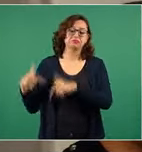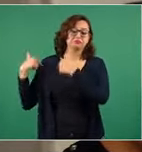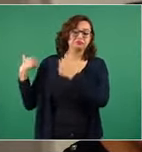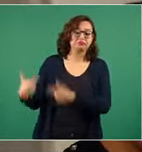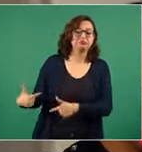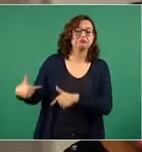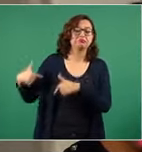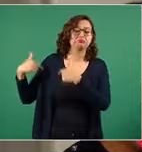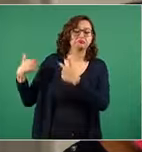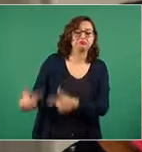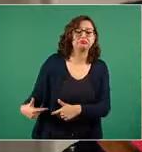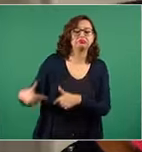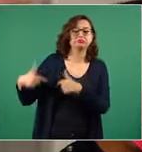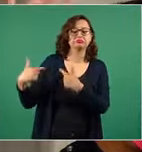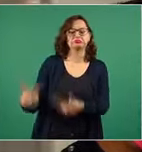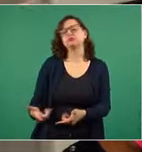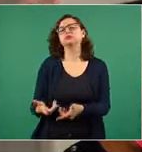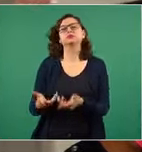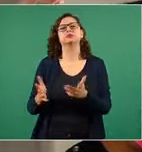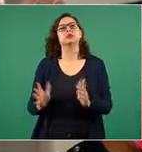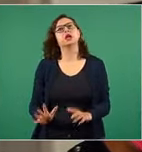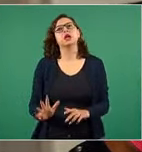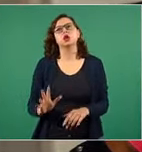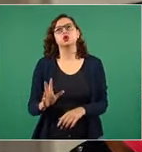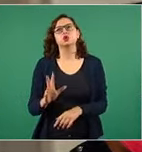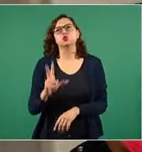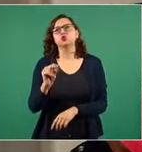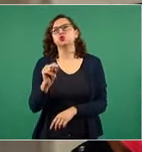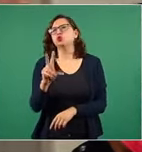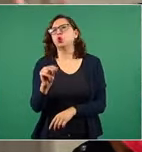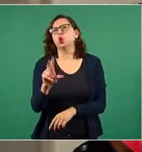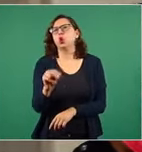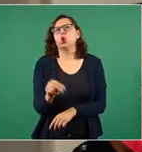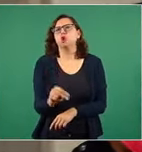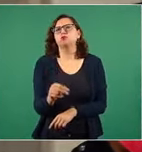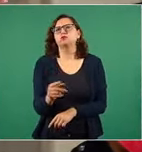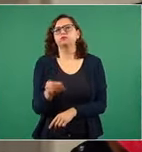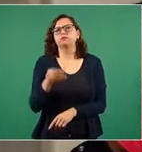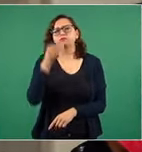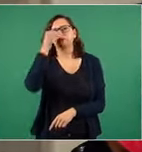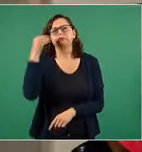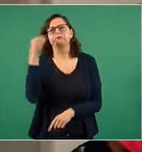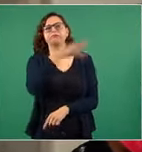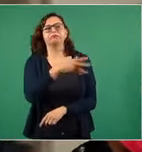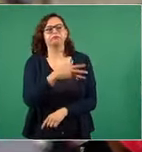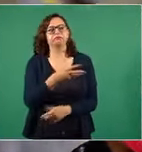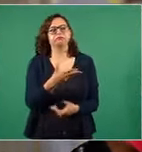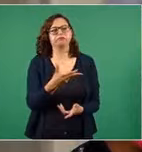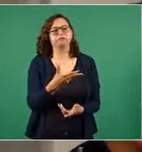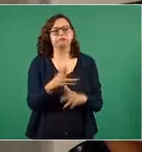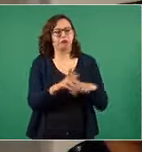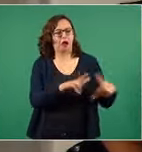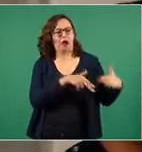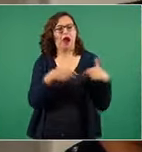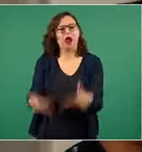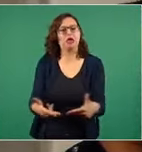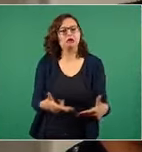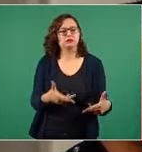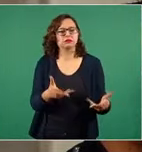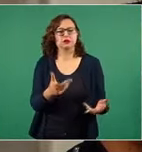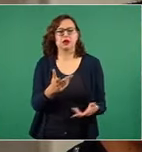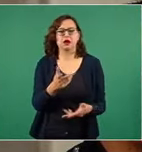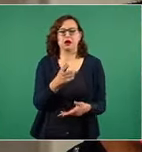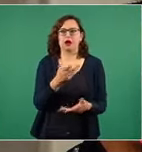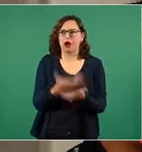justificación de que porque nos dejaron un cochinero o un lodazal, nosotros no podamos remediar el mal.